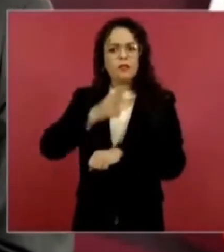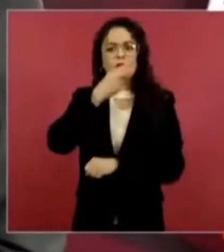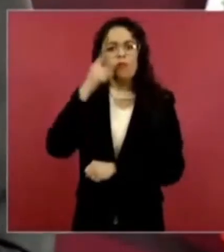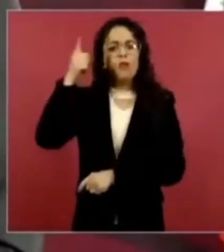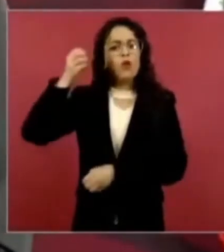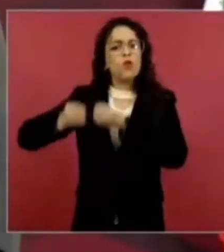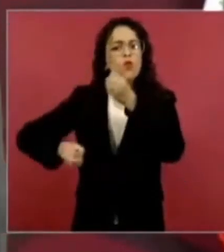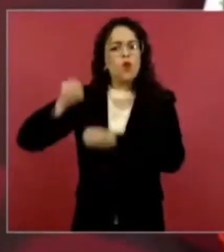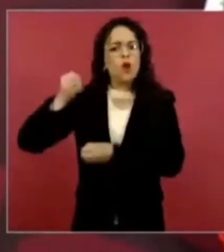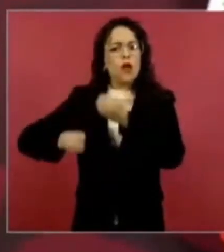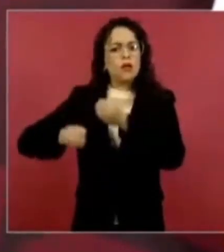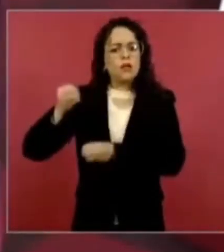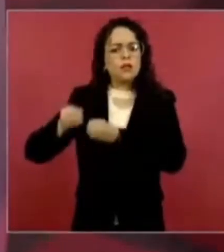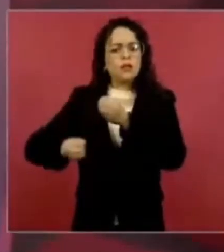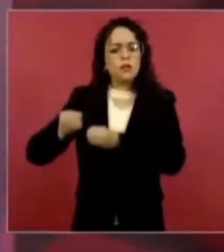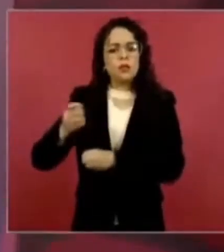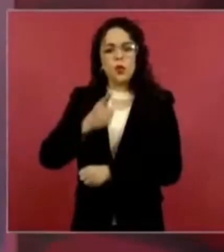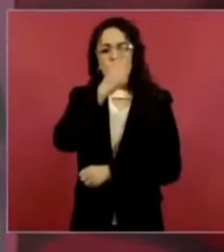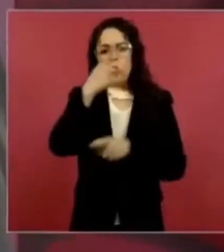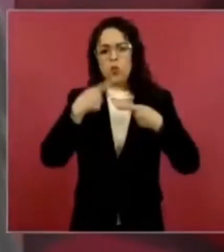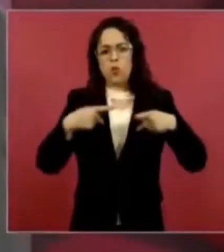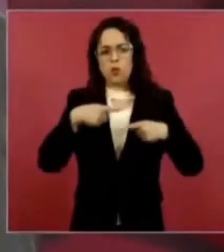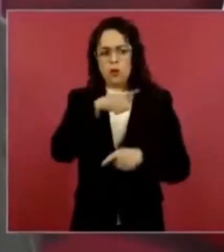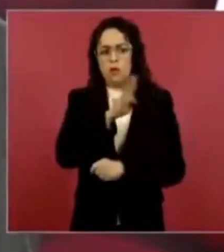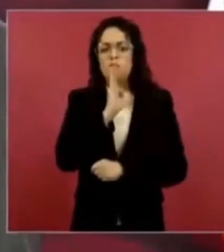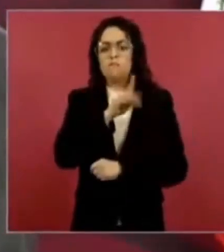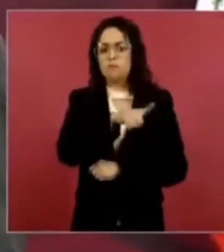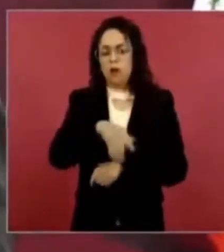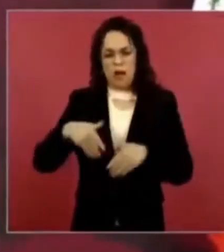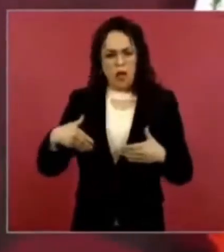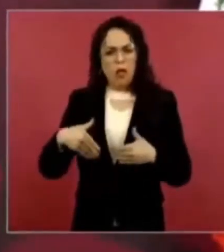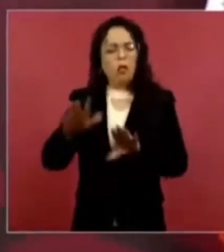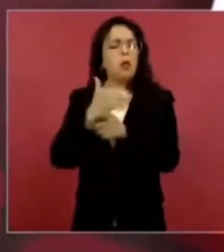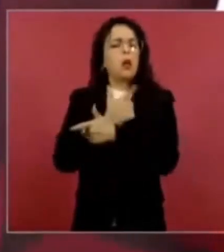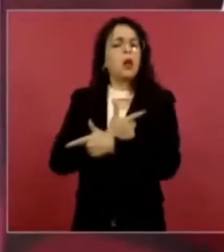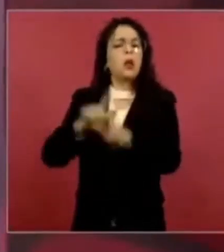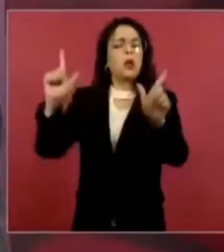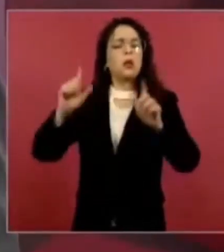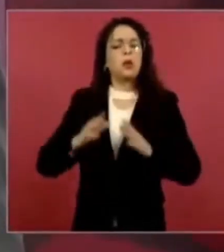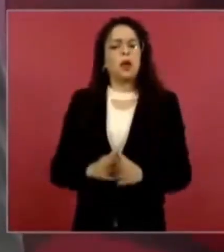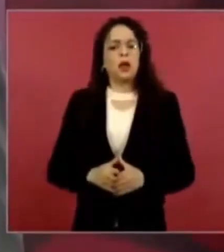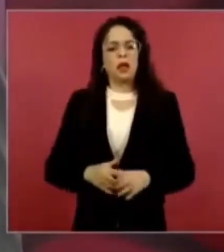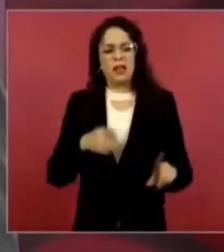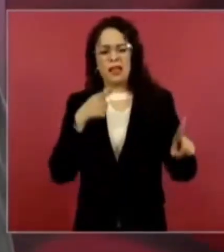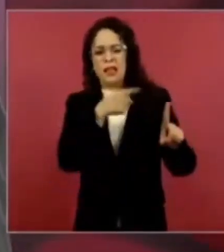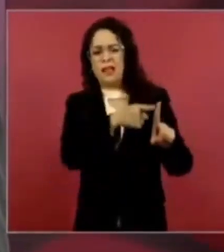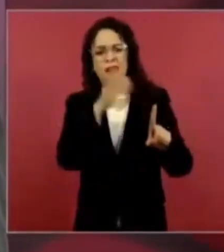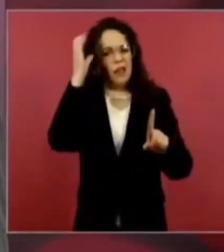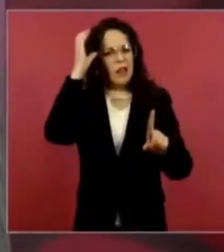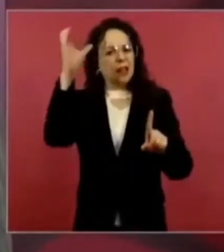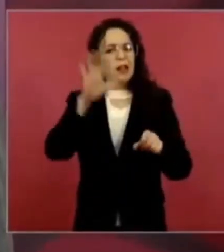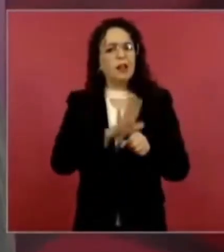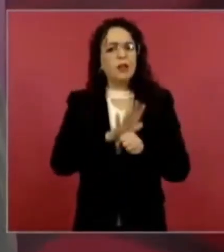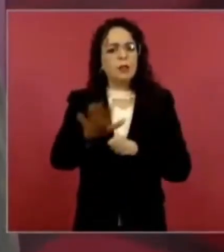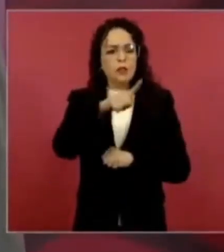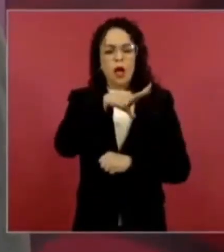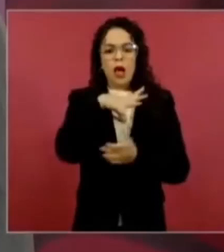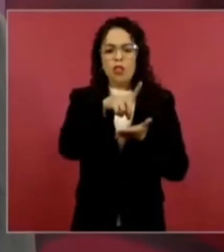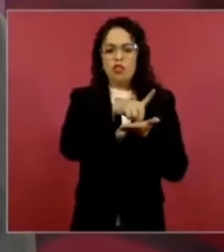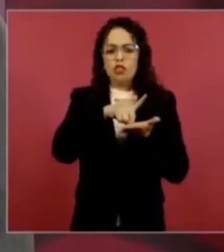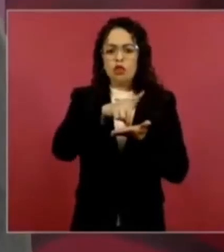a una persona que tenía armas de alto poder y droga.